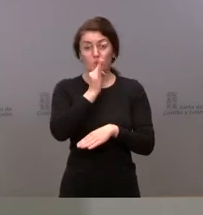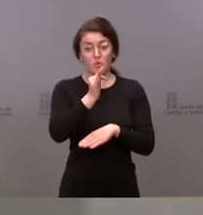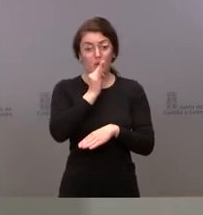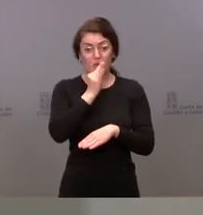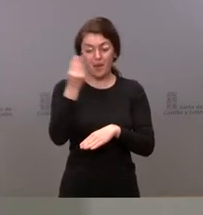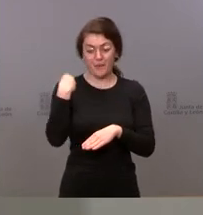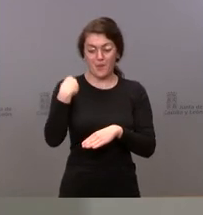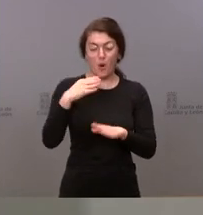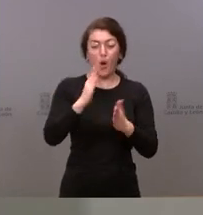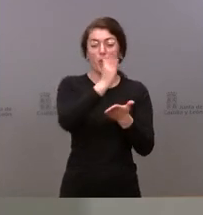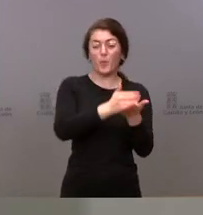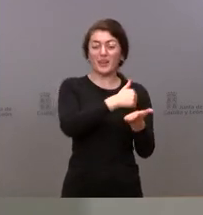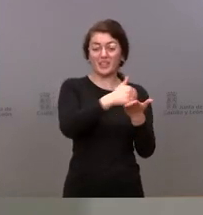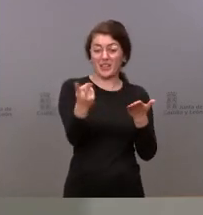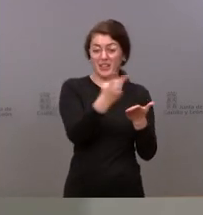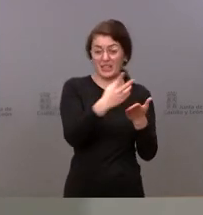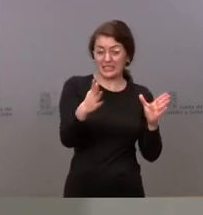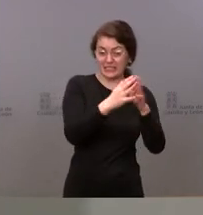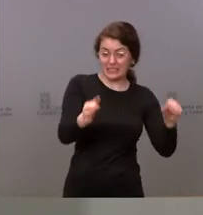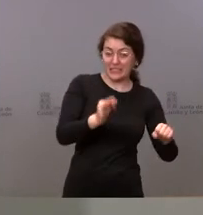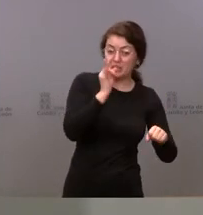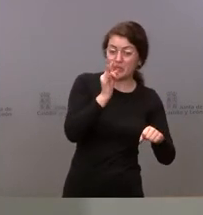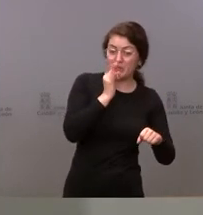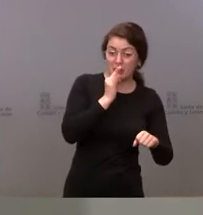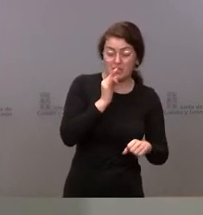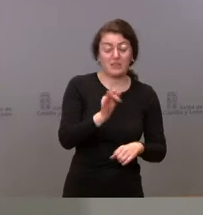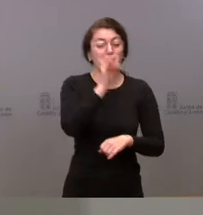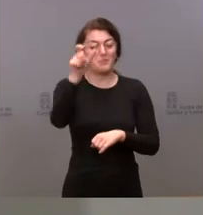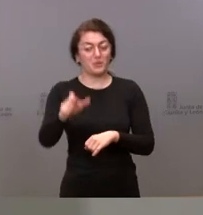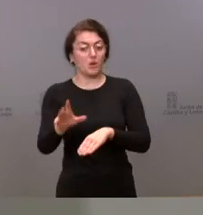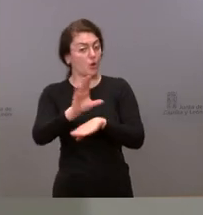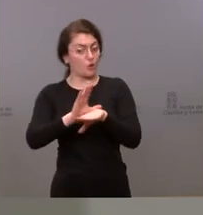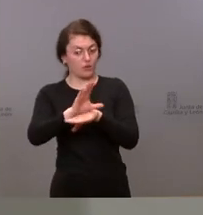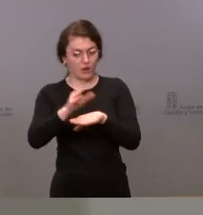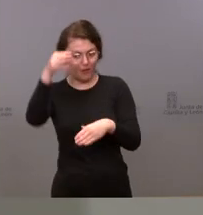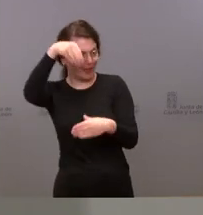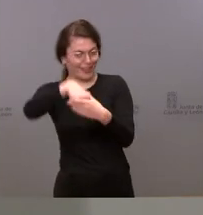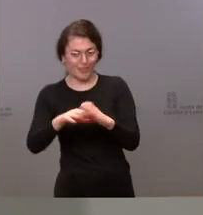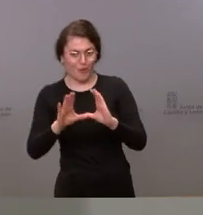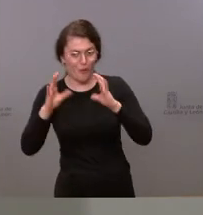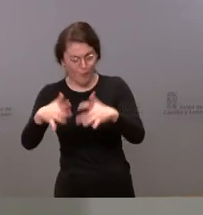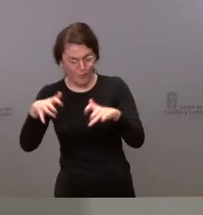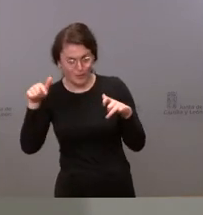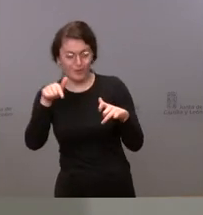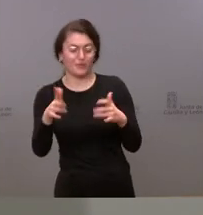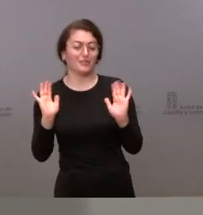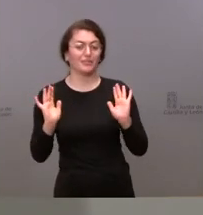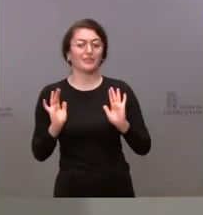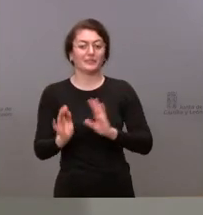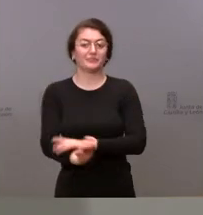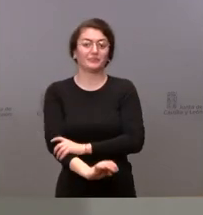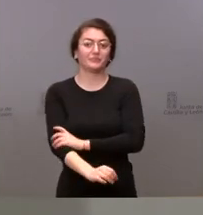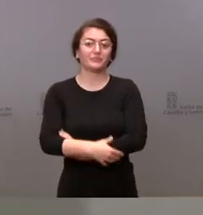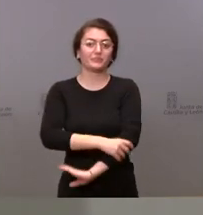autónomas por otra parte el consejero estaba en el consejo de gobierno lógicamente aunque hubieran intentado no se hubieran podido poner en contacto con ellos